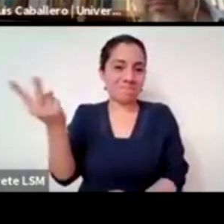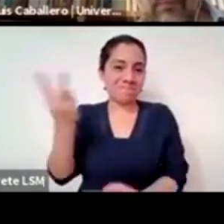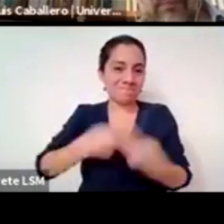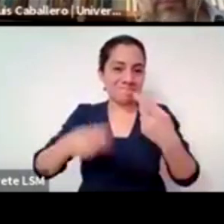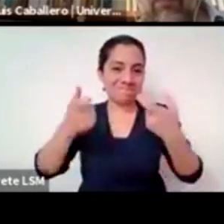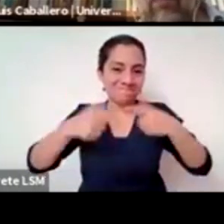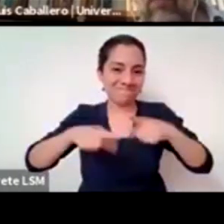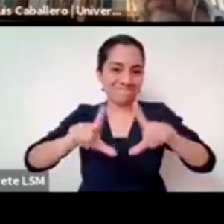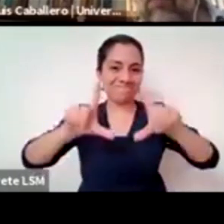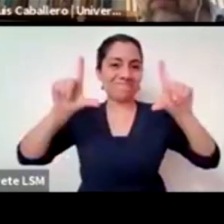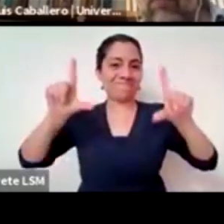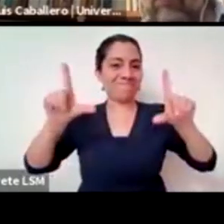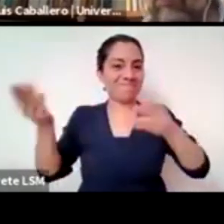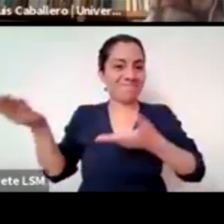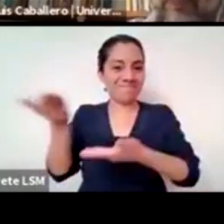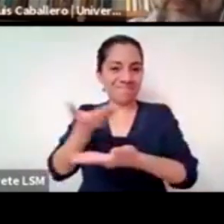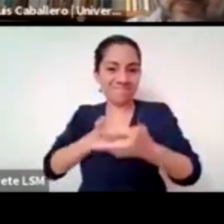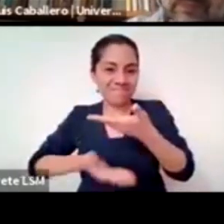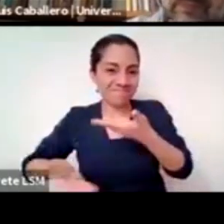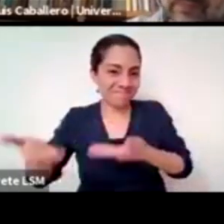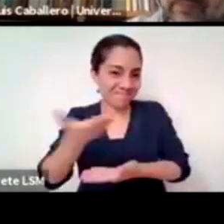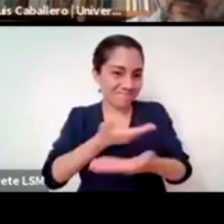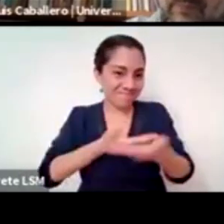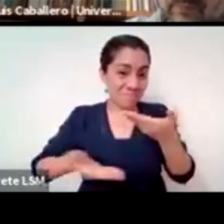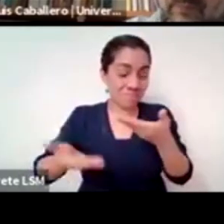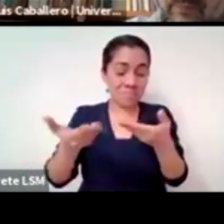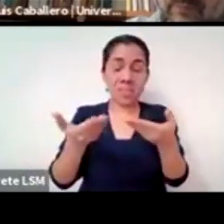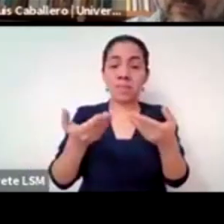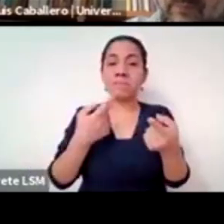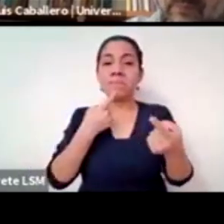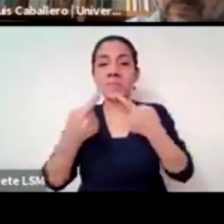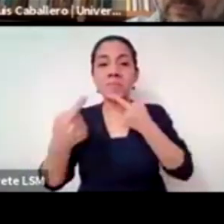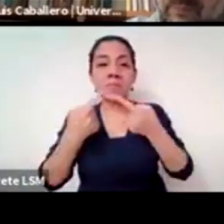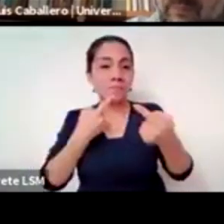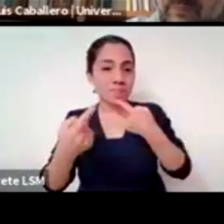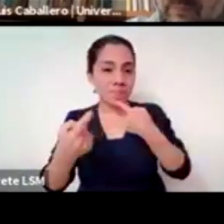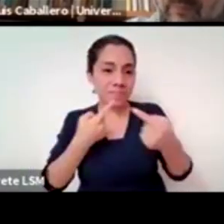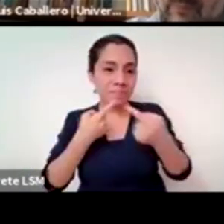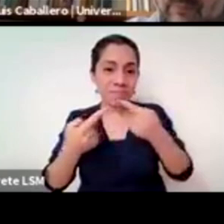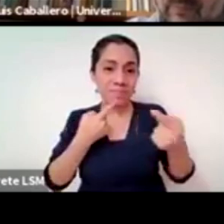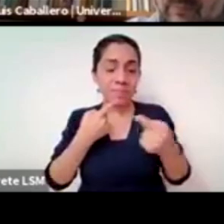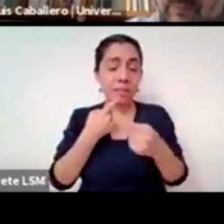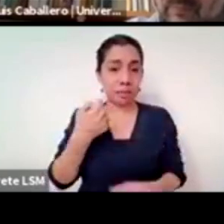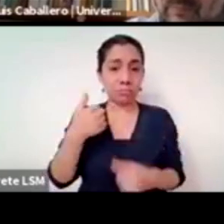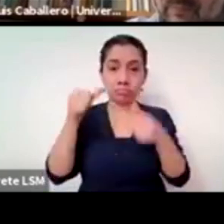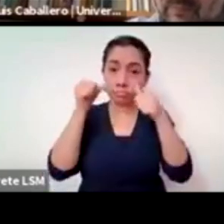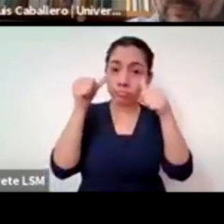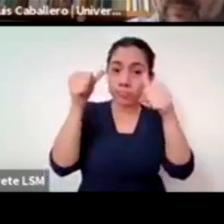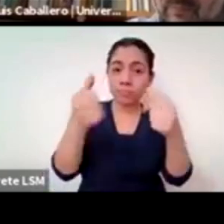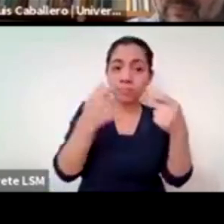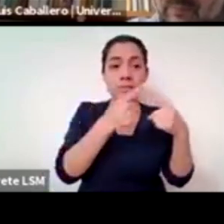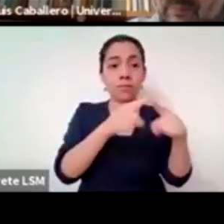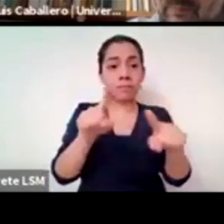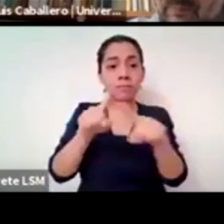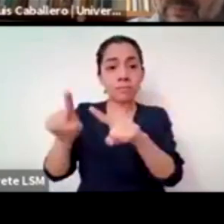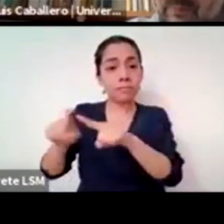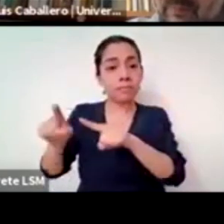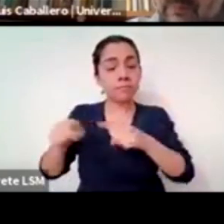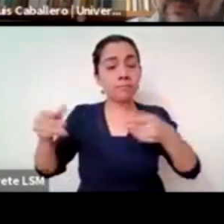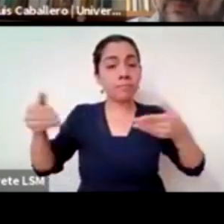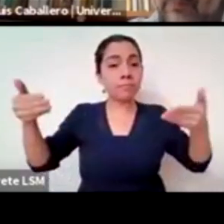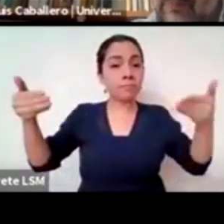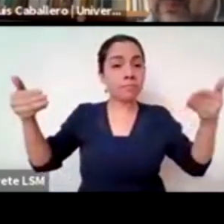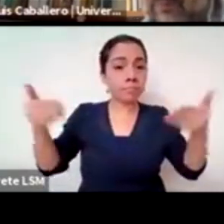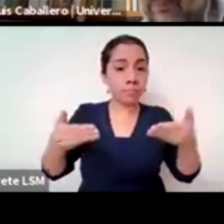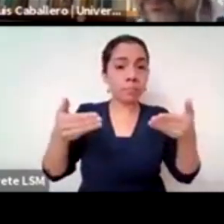pues he escuchado con muchísimo interés tanto las presentaciones que ha hecho el profesor José Luis Caballero